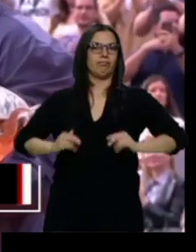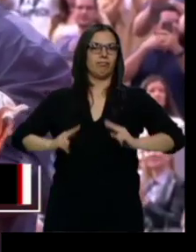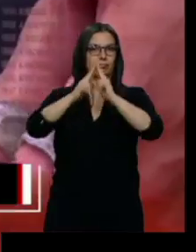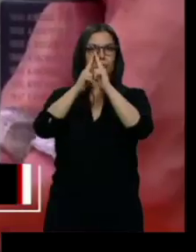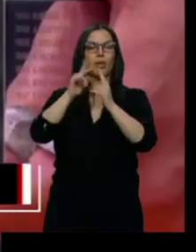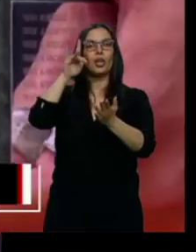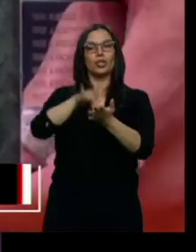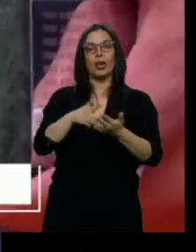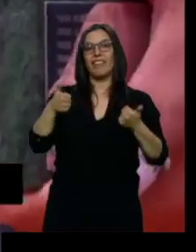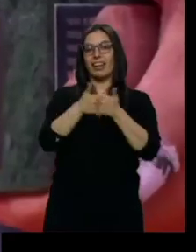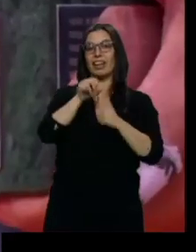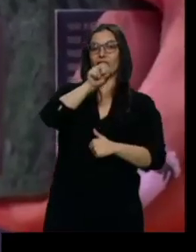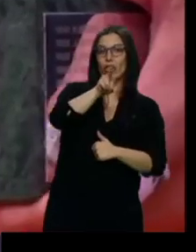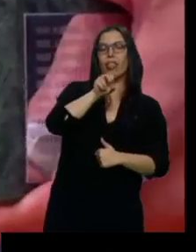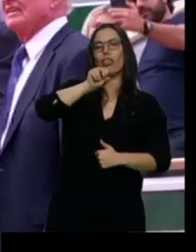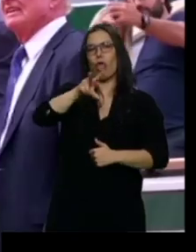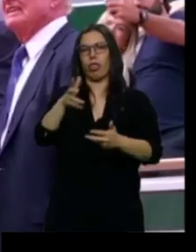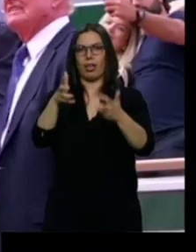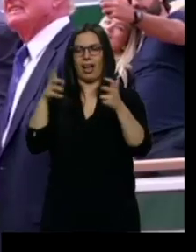15 años. Es increíble.